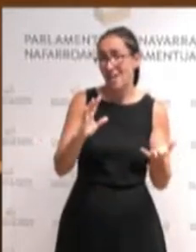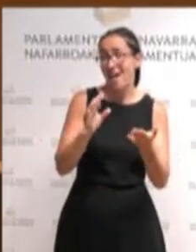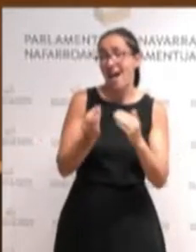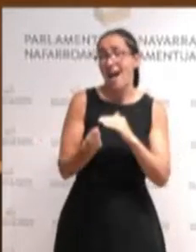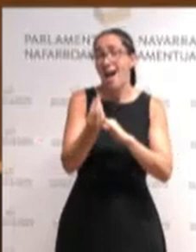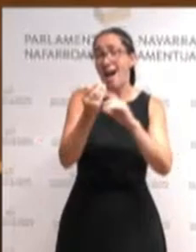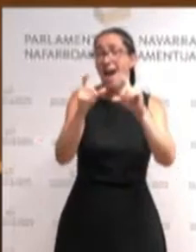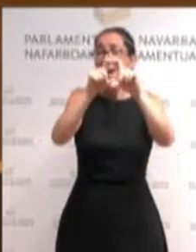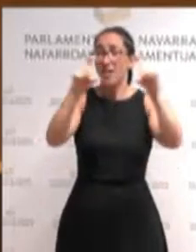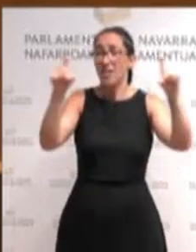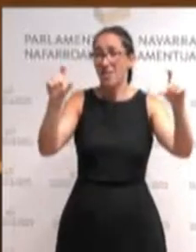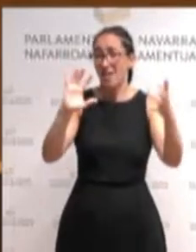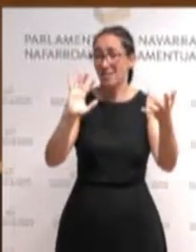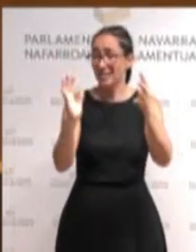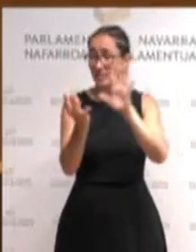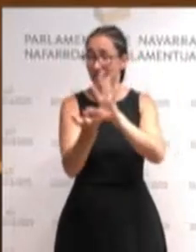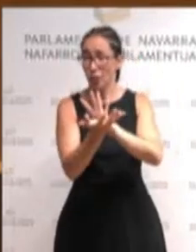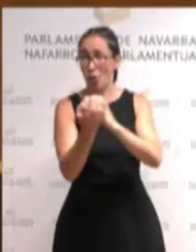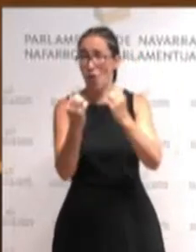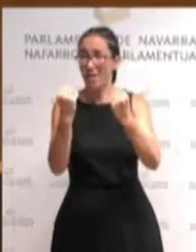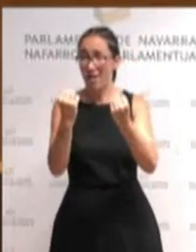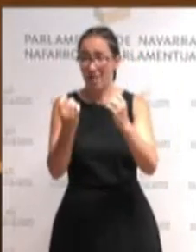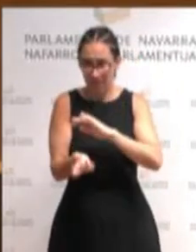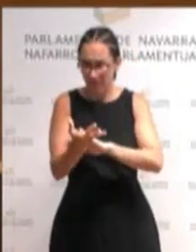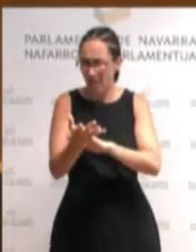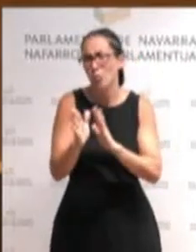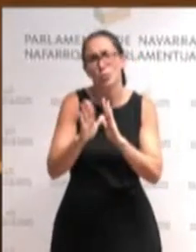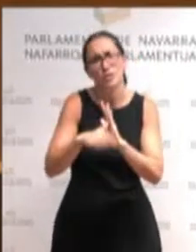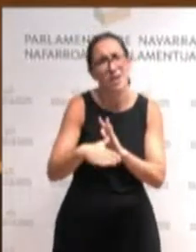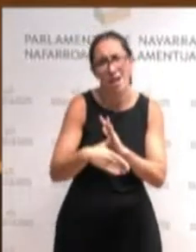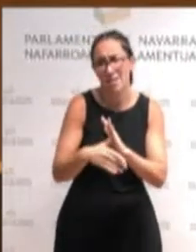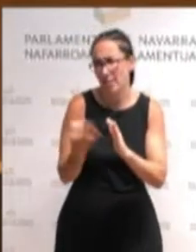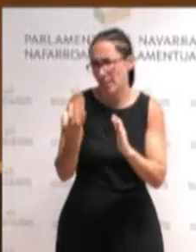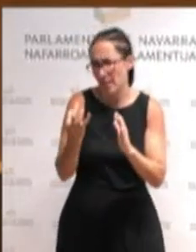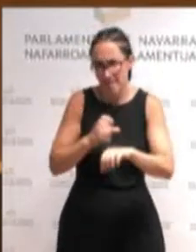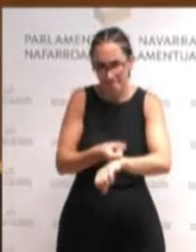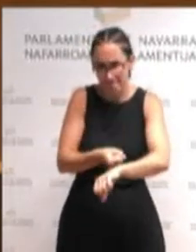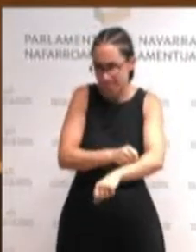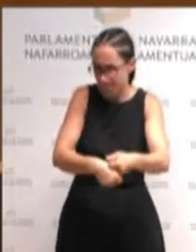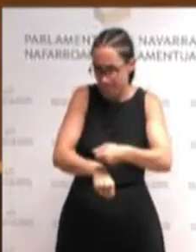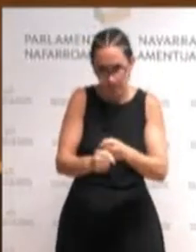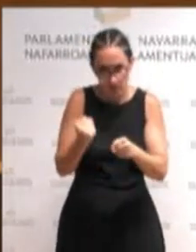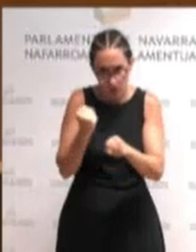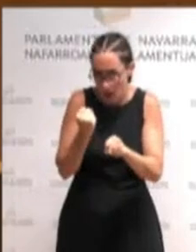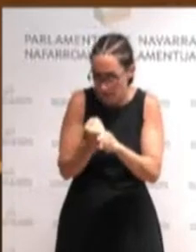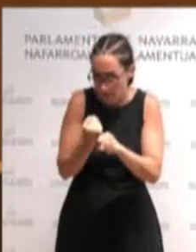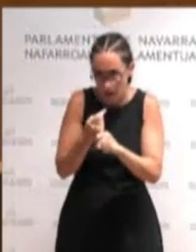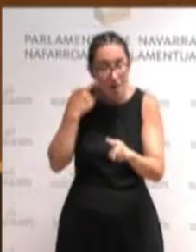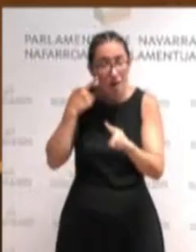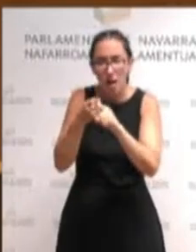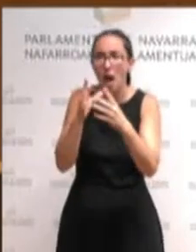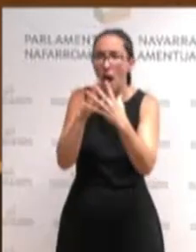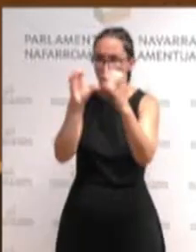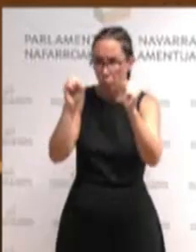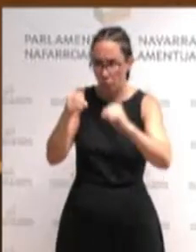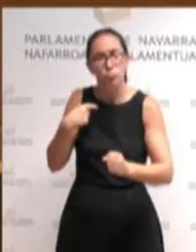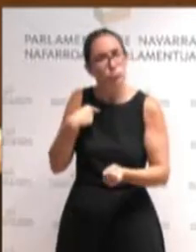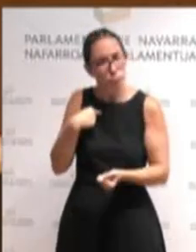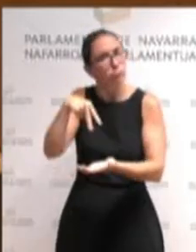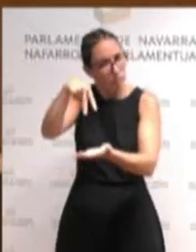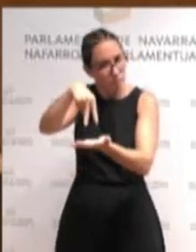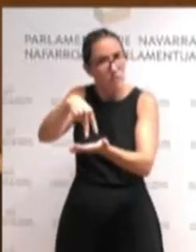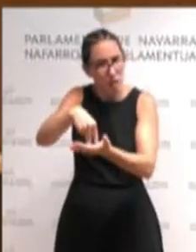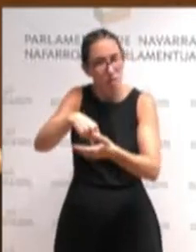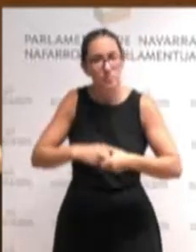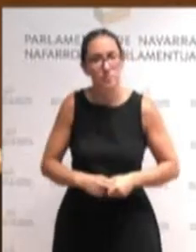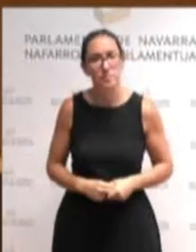navarra toca ponerse las pilas y trabajar para llegar a acuerdos ahí vamos a estar es